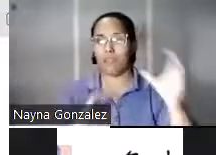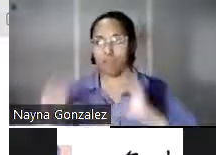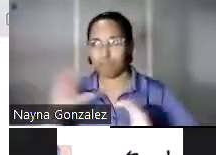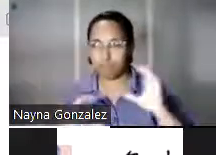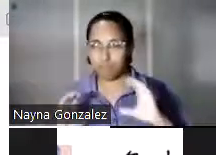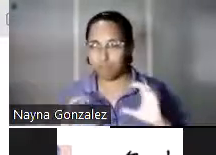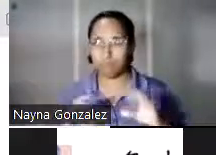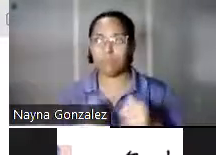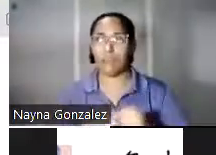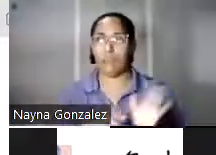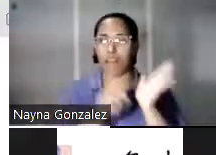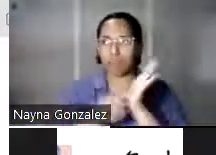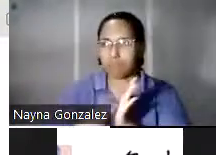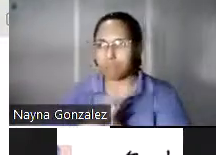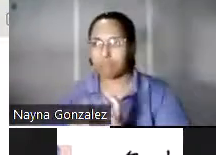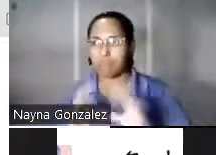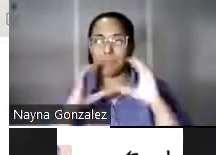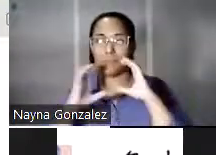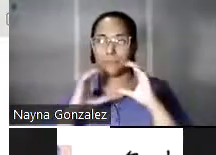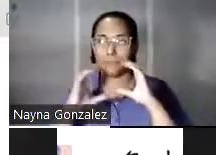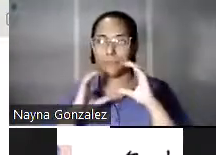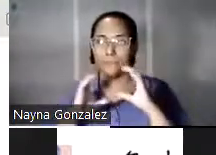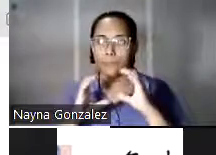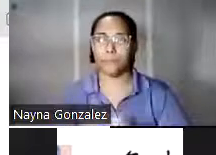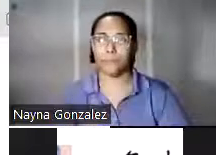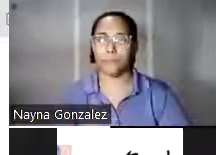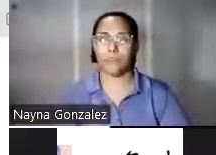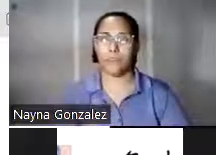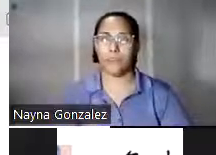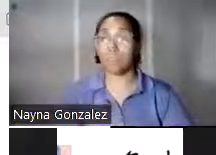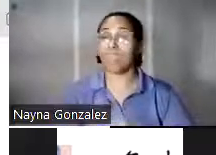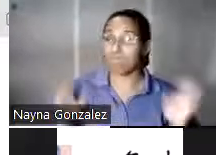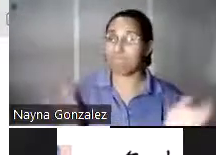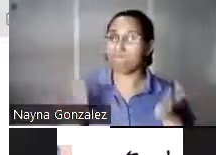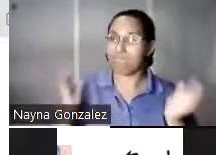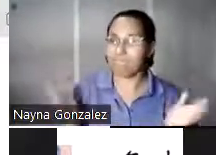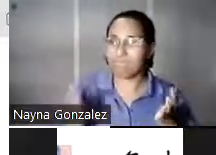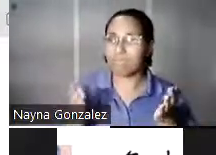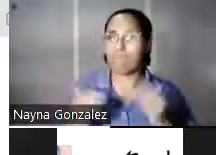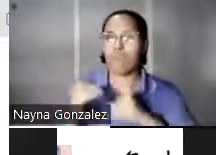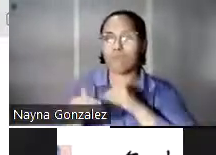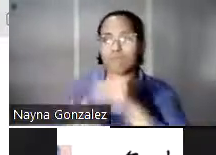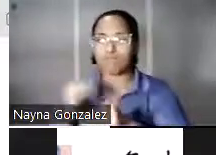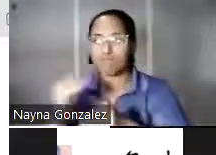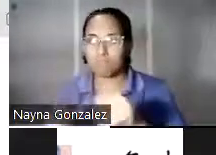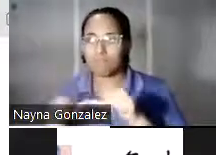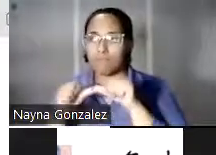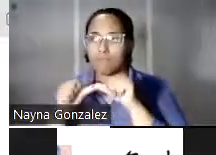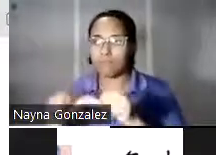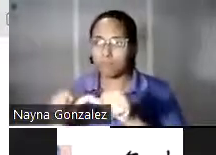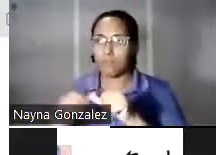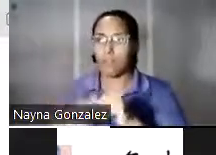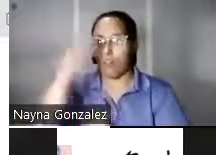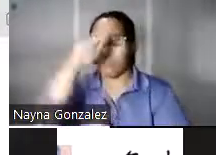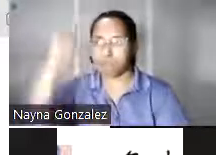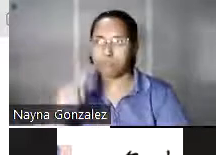través de los medios de comunicación. Las ansias de modernidad y progreso que caracterizaron a los pioneros de